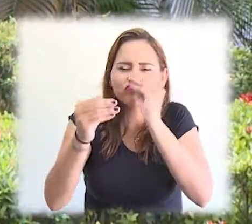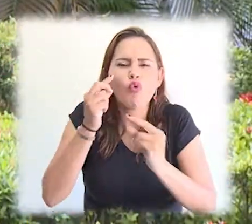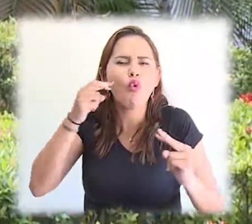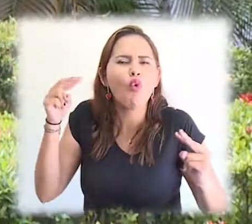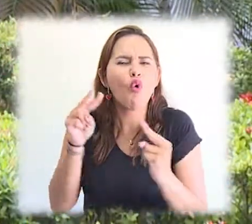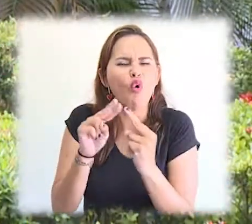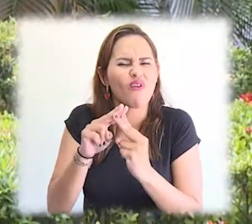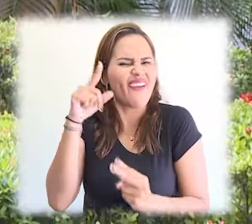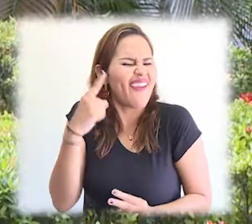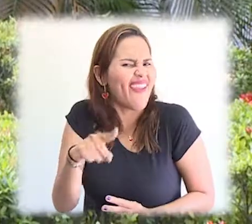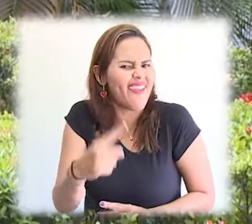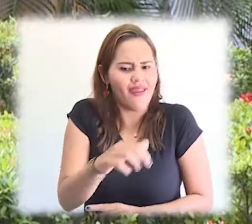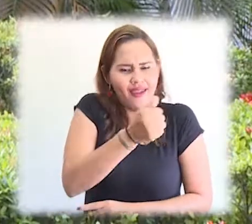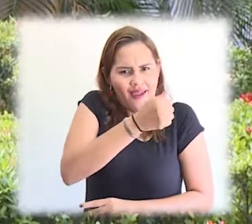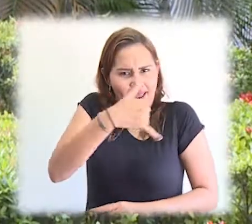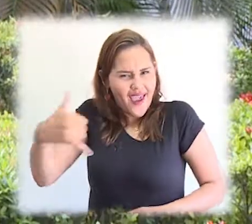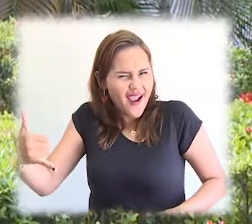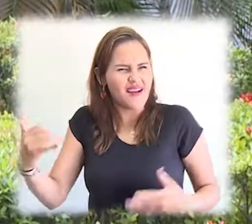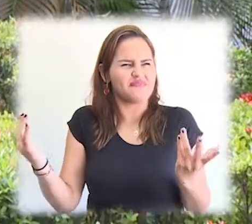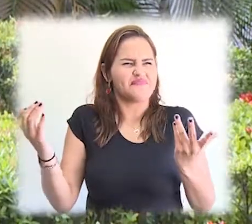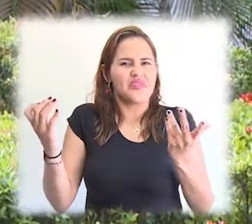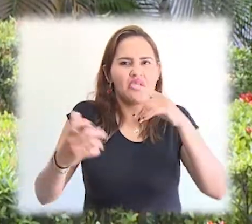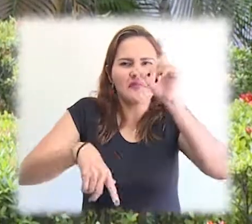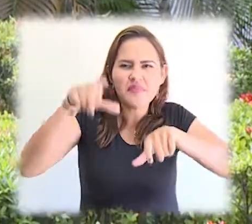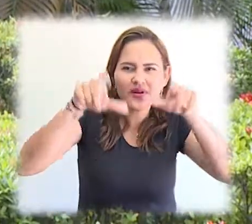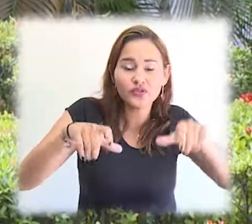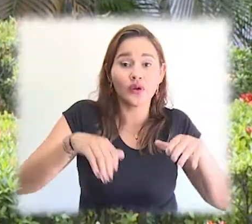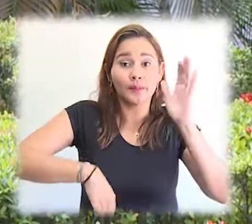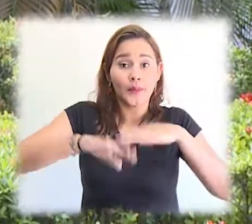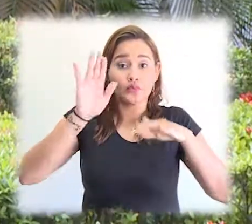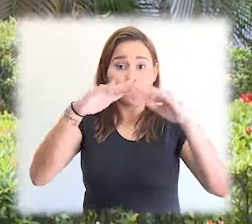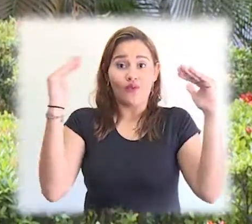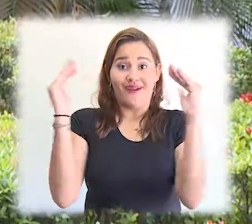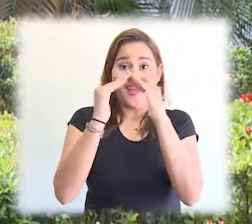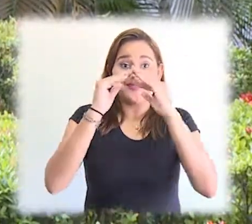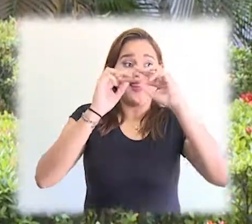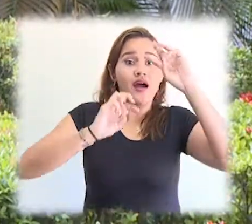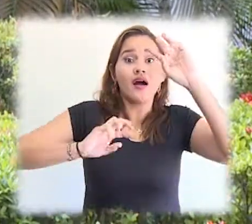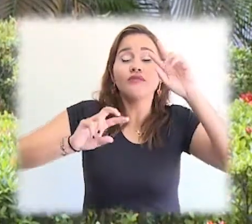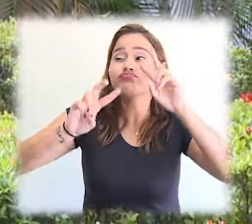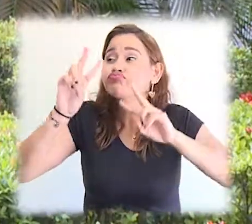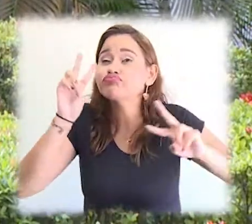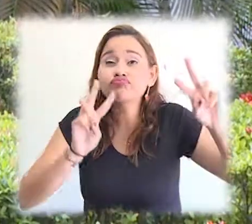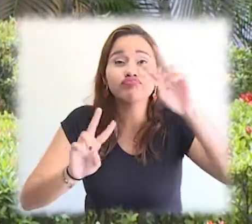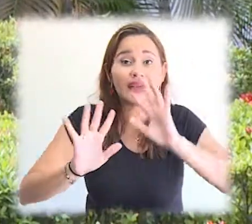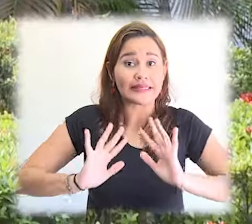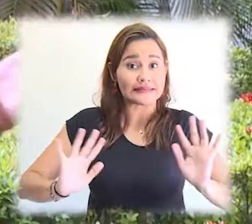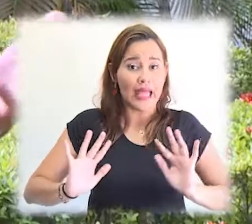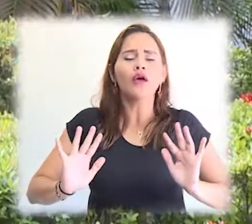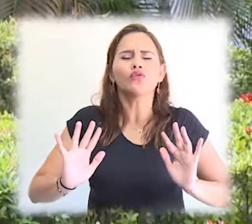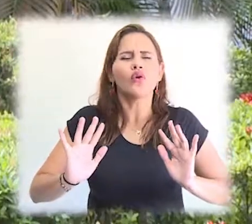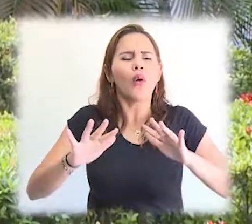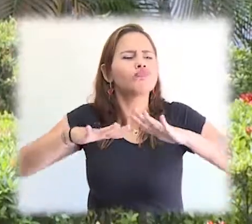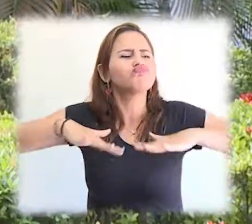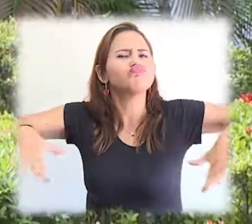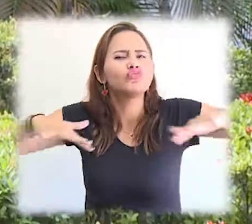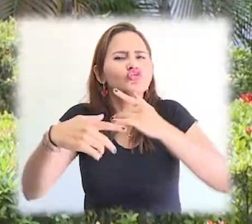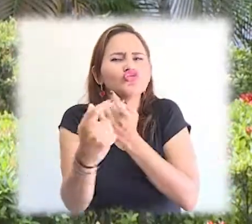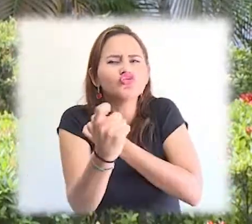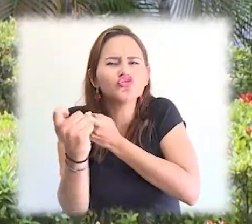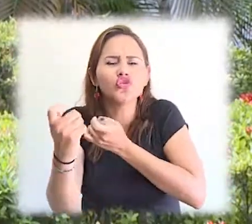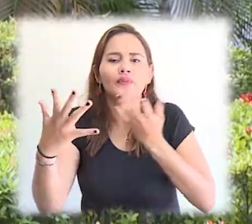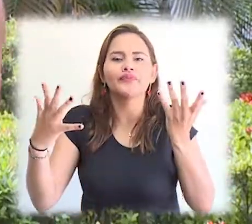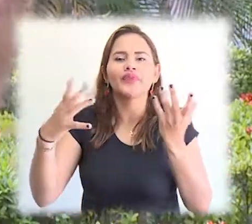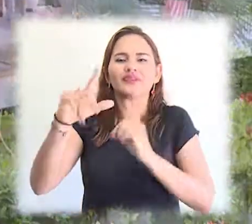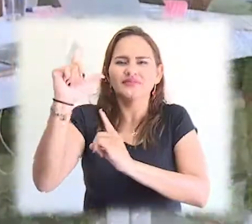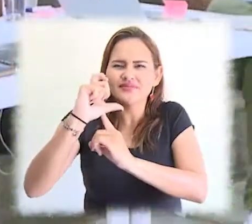creció García Márquez y que ha inspirado gran parte de su obra era fundamental, por eso durante estos días se ha trasladado el trabajo a qué mejor lugar que la Casa Museo,